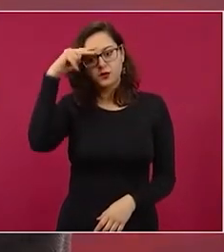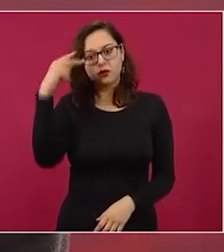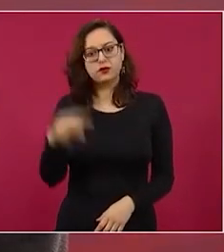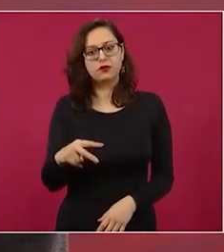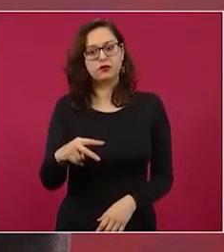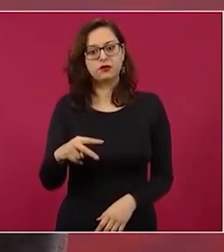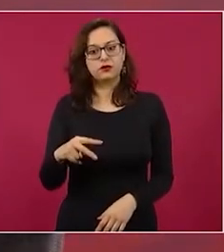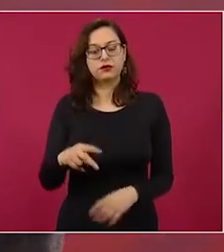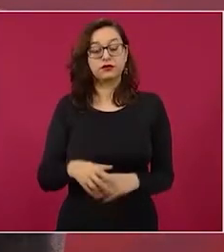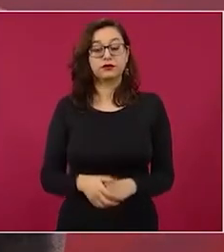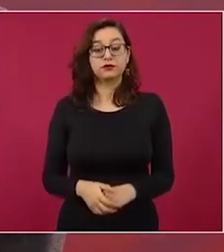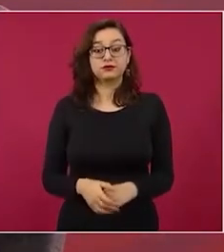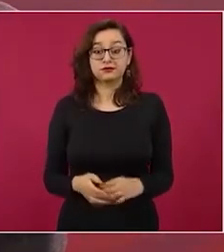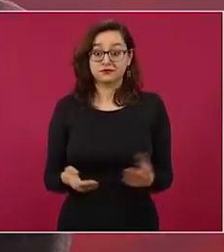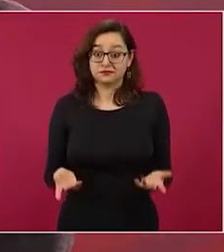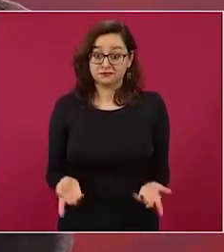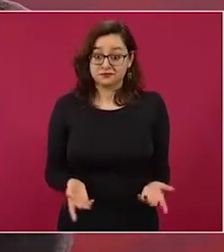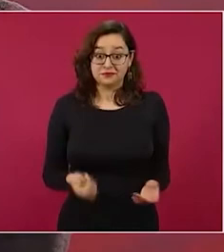pero fíjense